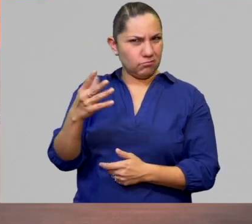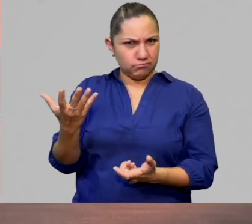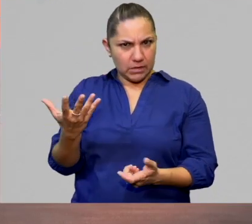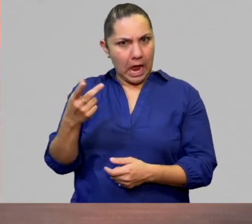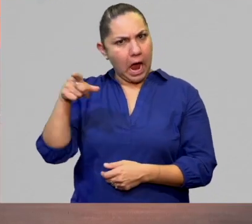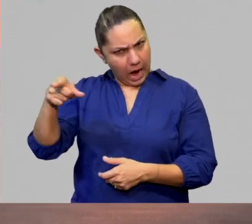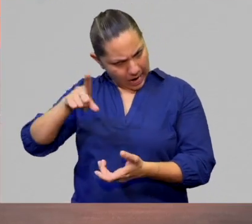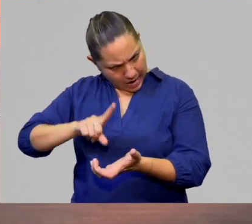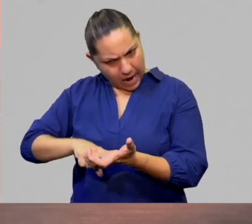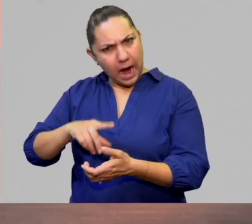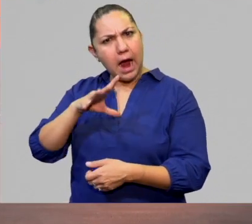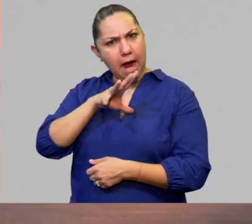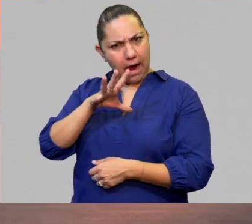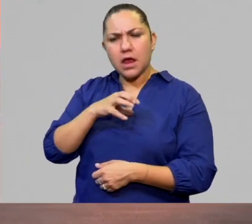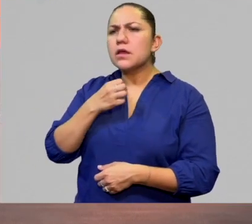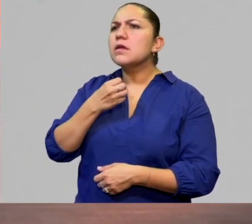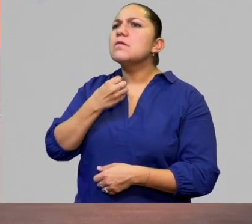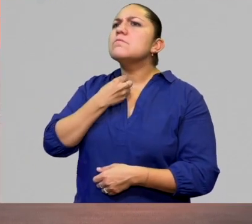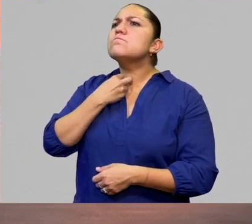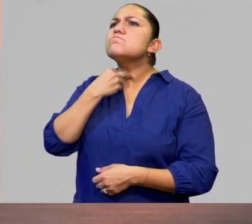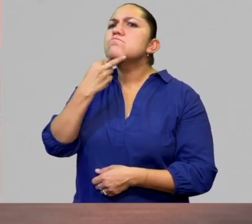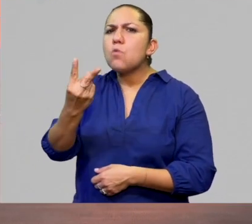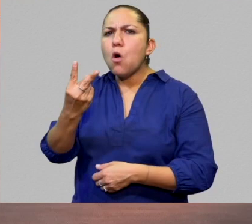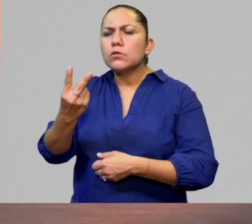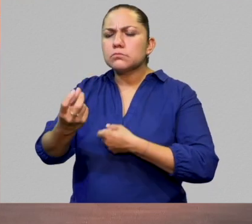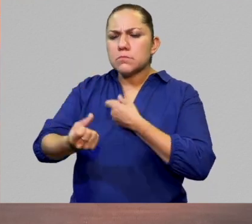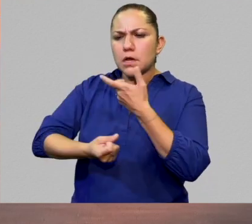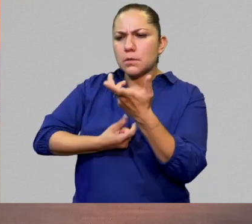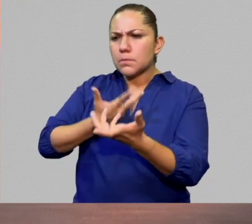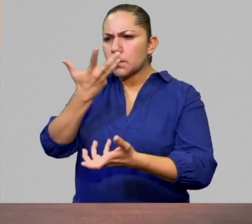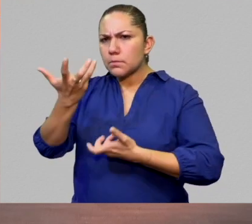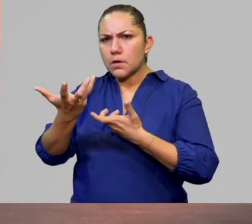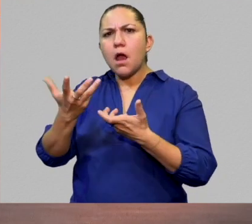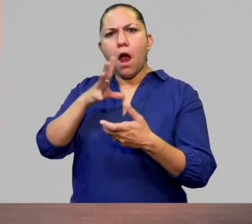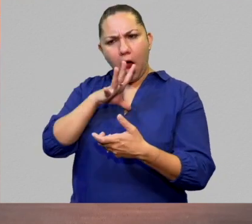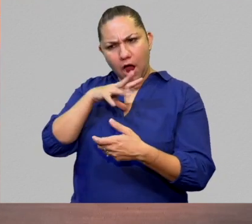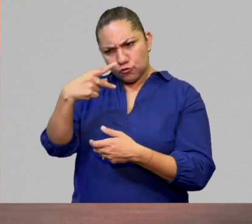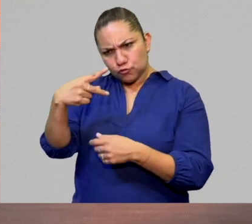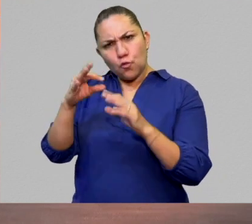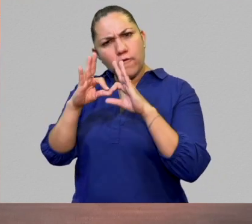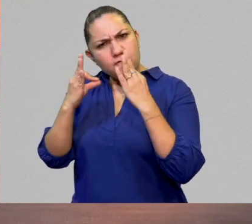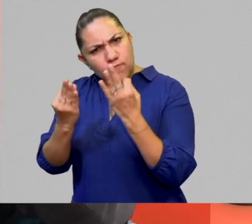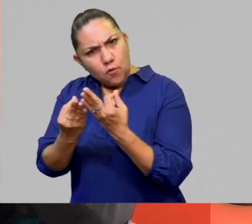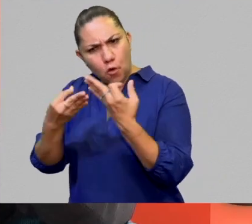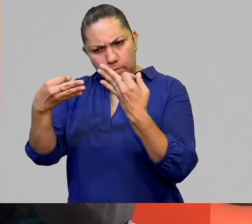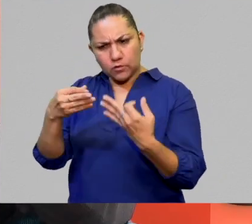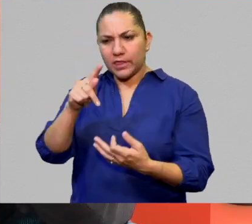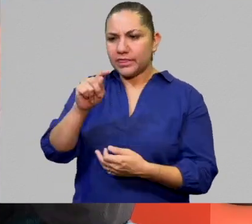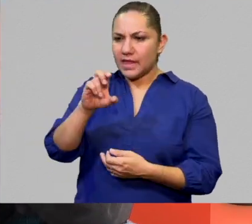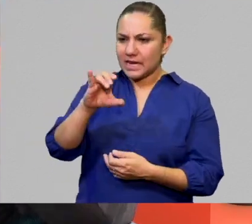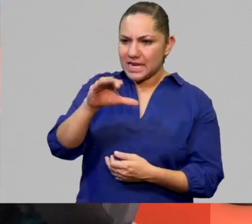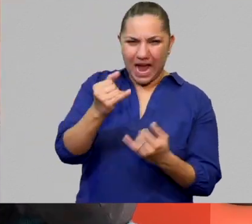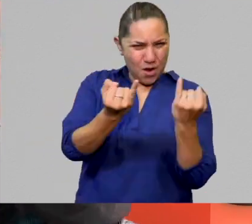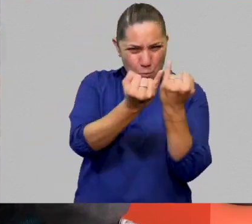complejo, tiene su técnica, tiene su método, que lo mismo que la escritura. Pero entonces, como que